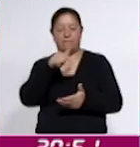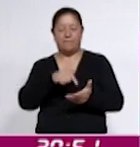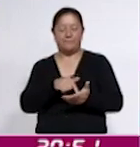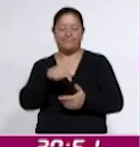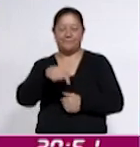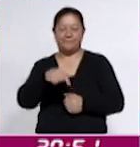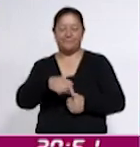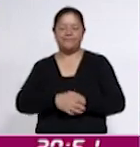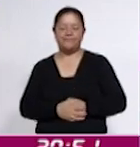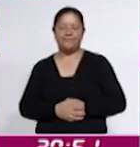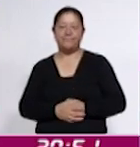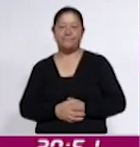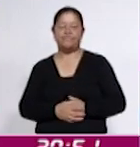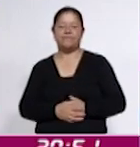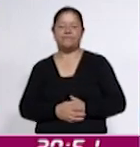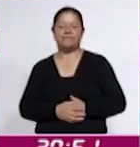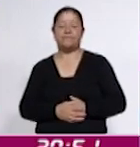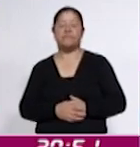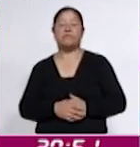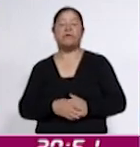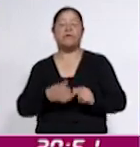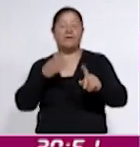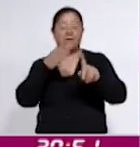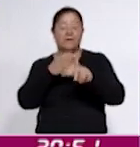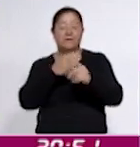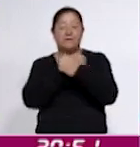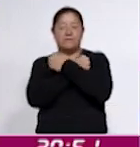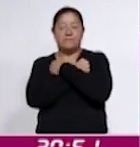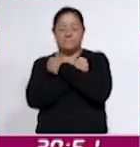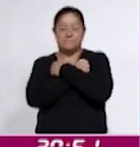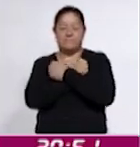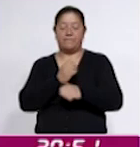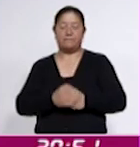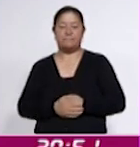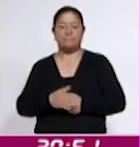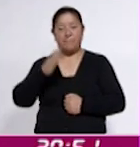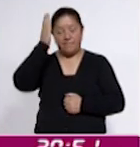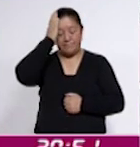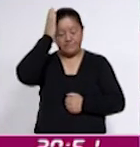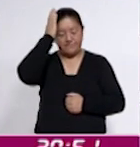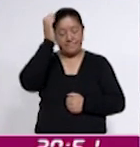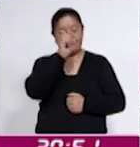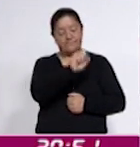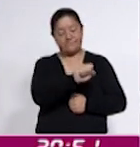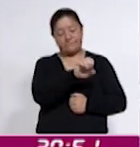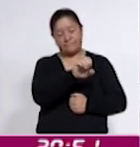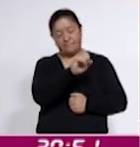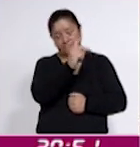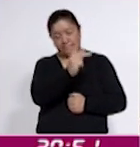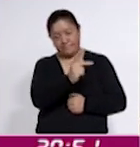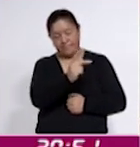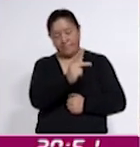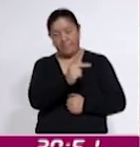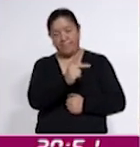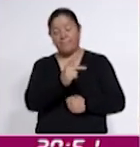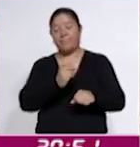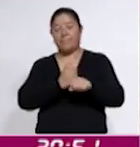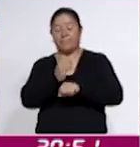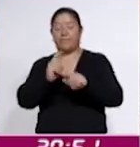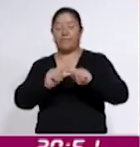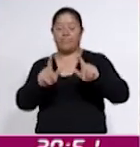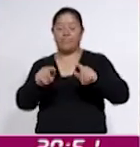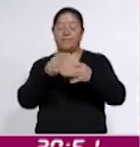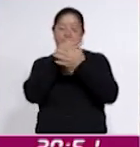información del rubro educativo. Autoridades de la Secretaría de Educación Pública del Estado